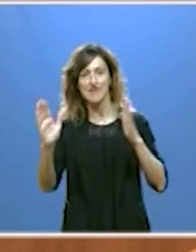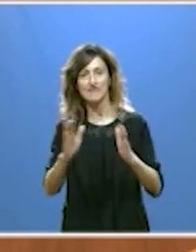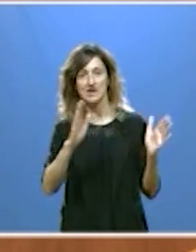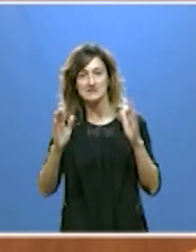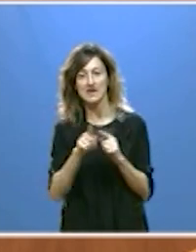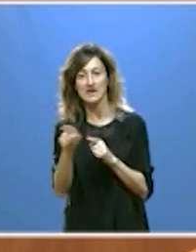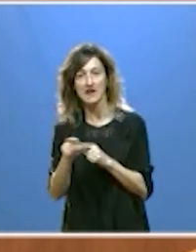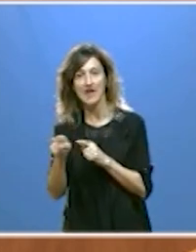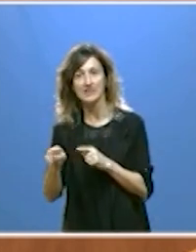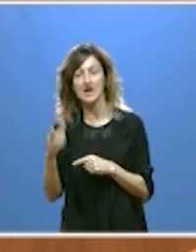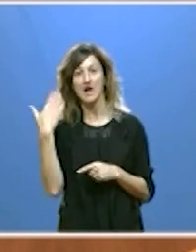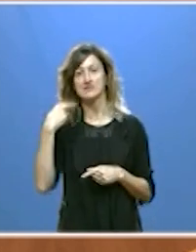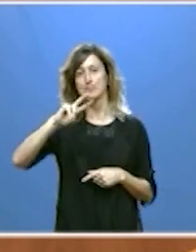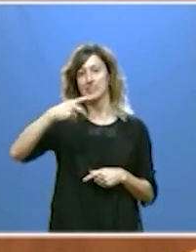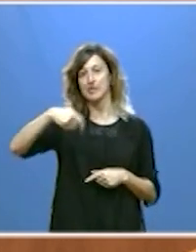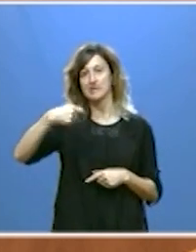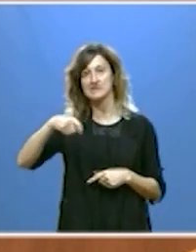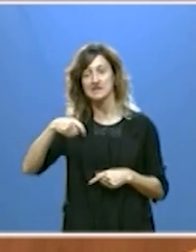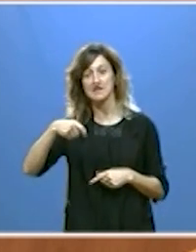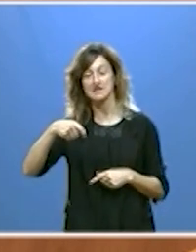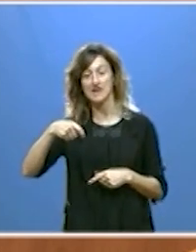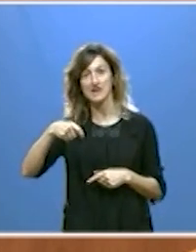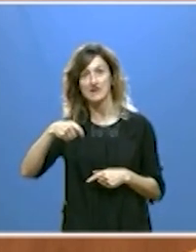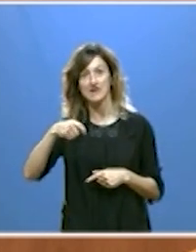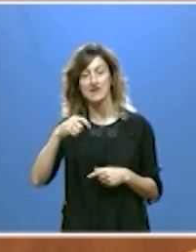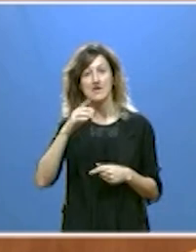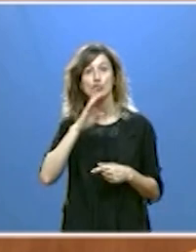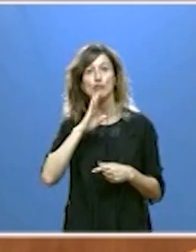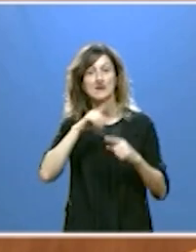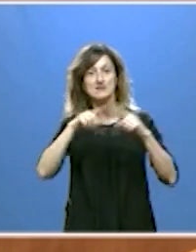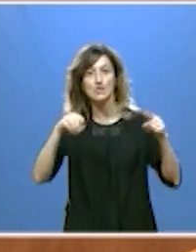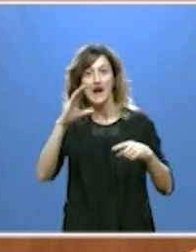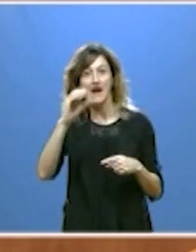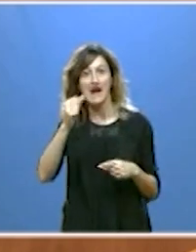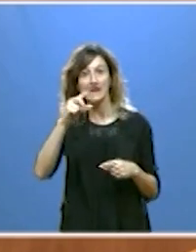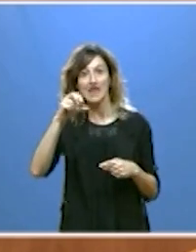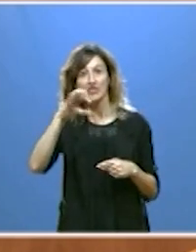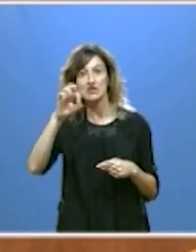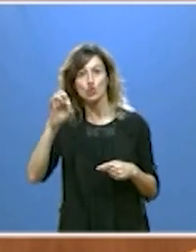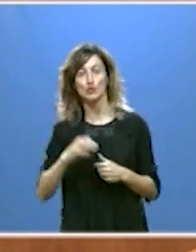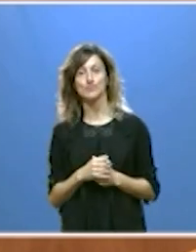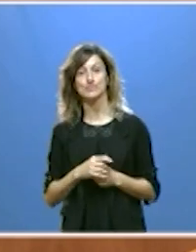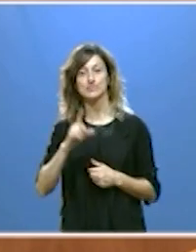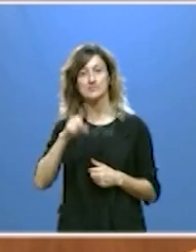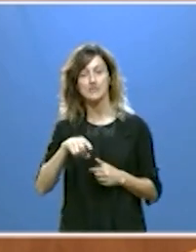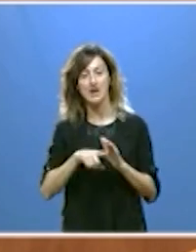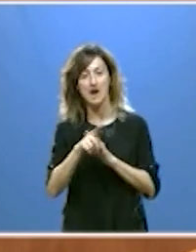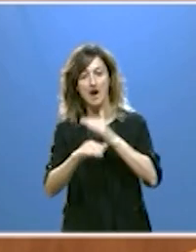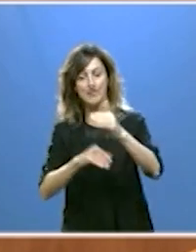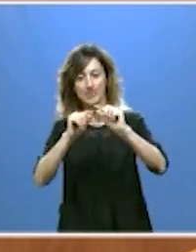regadío estuvo el vicepresidente del regadío El Carracillo en Segovia igual que se avanza en otras